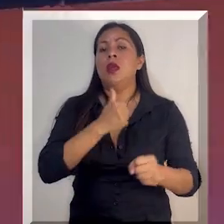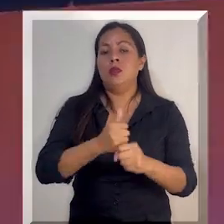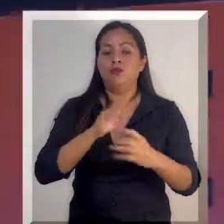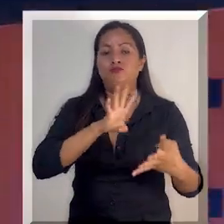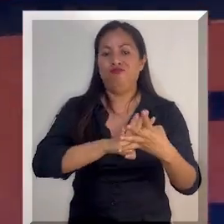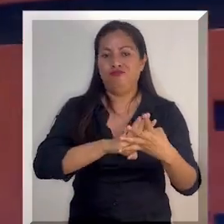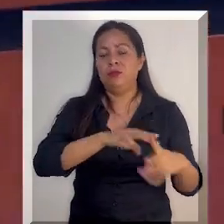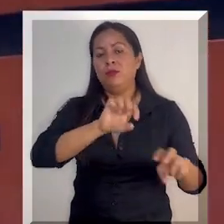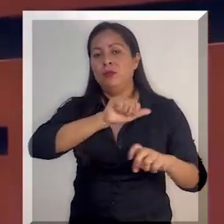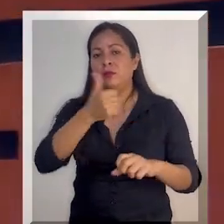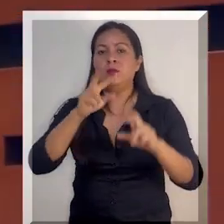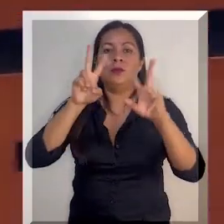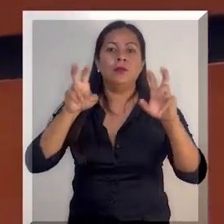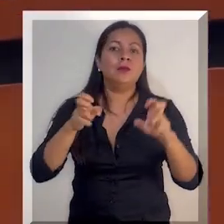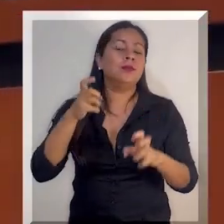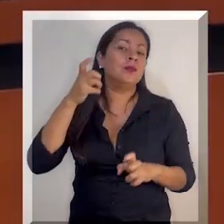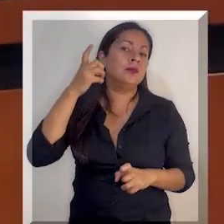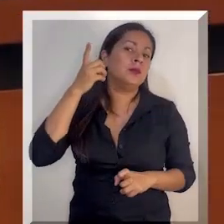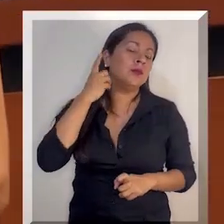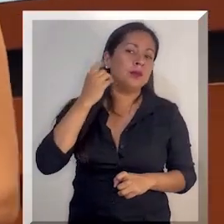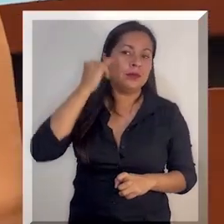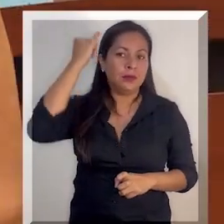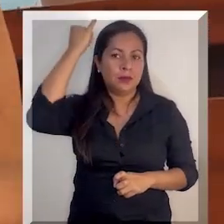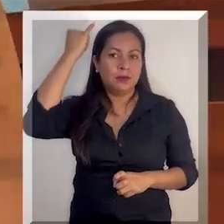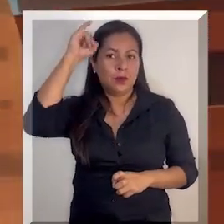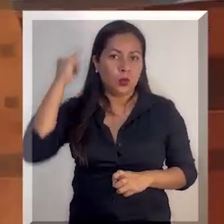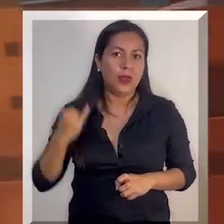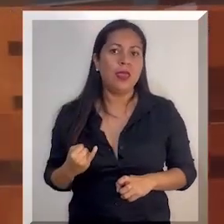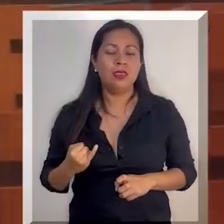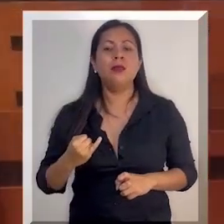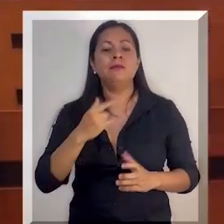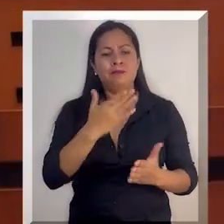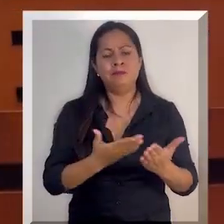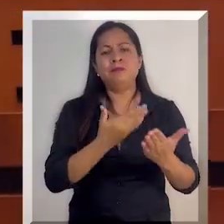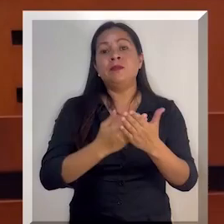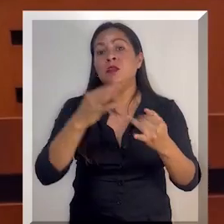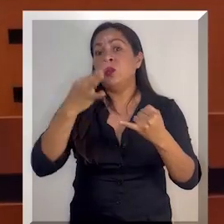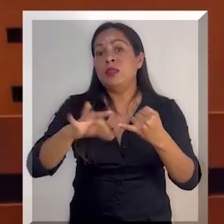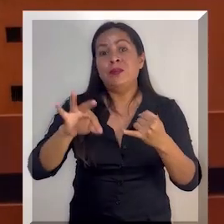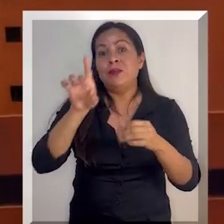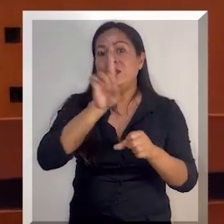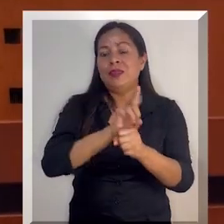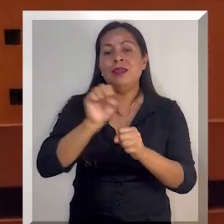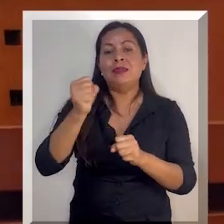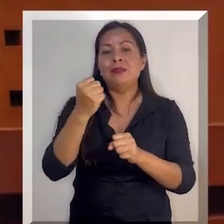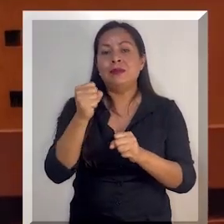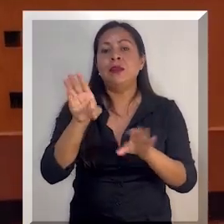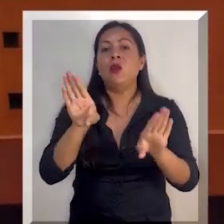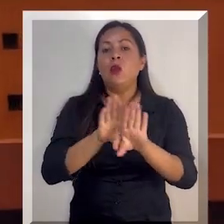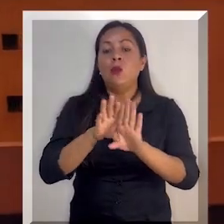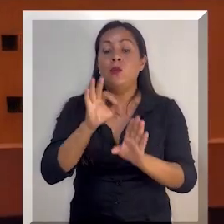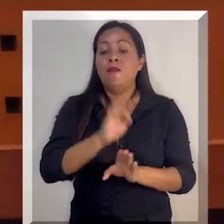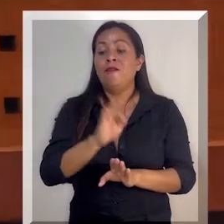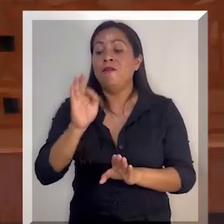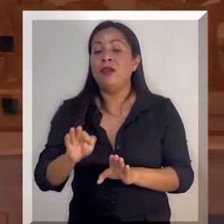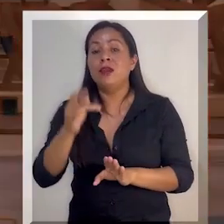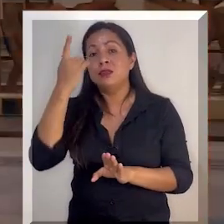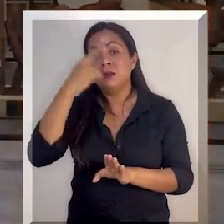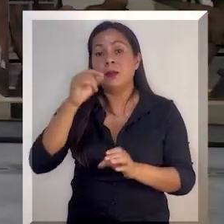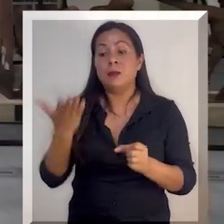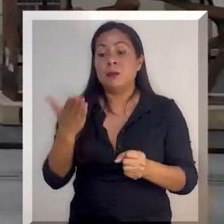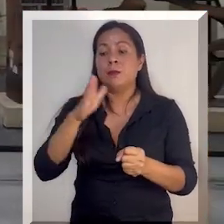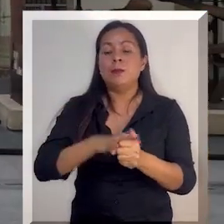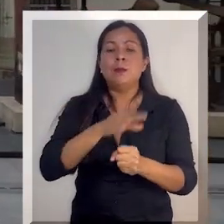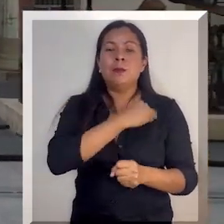prisión. En otros temas, la diputada Julieta Fernández Márquez propuso establecer el último día hábil de septiembre como fecha límite